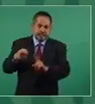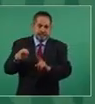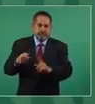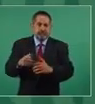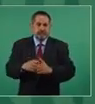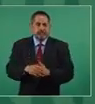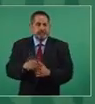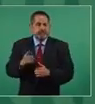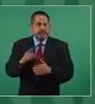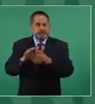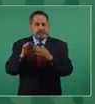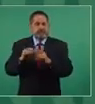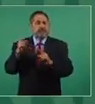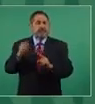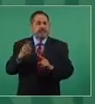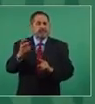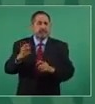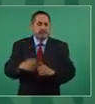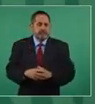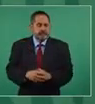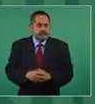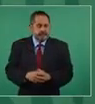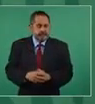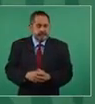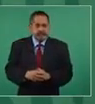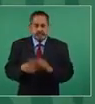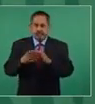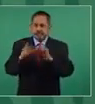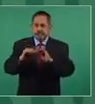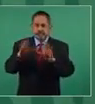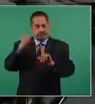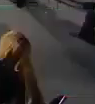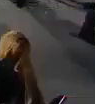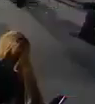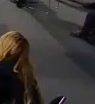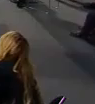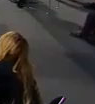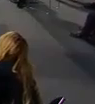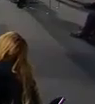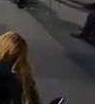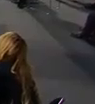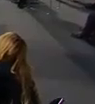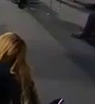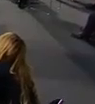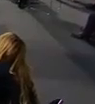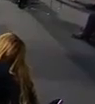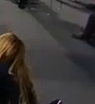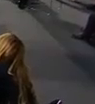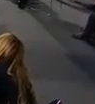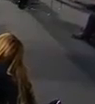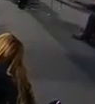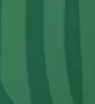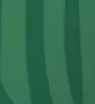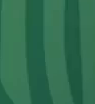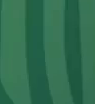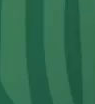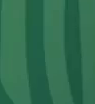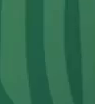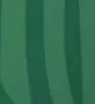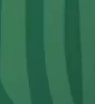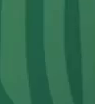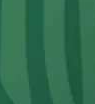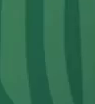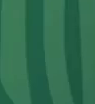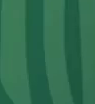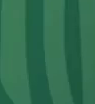Acuérdense cuál es el criterio principal del gobierno que encabezo. Por el